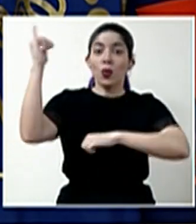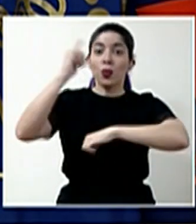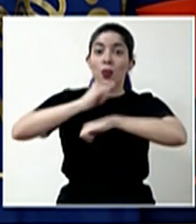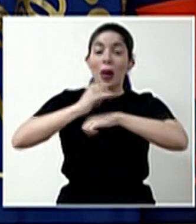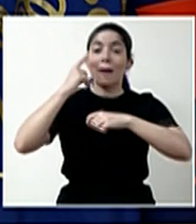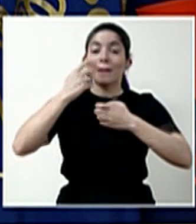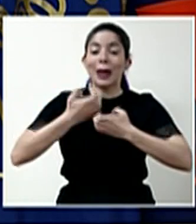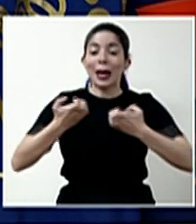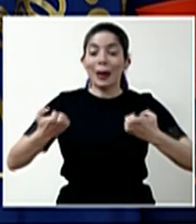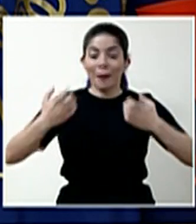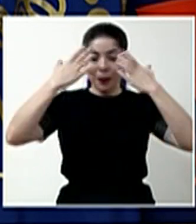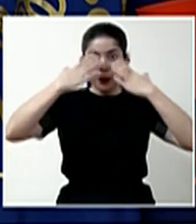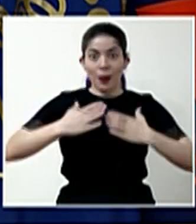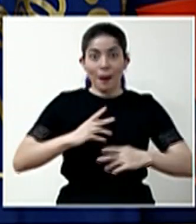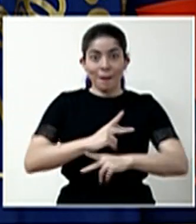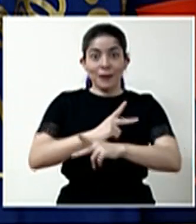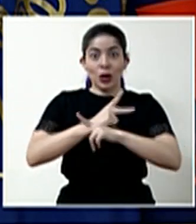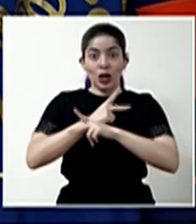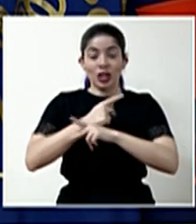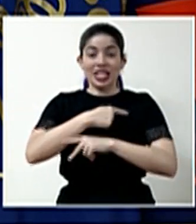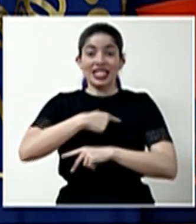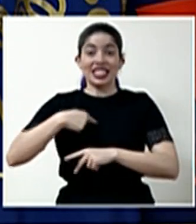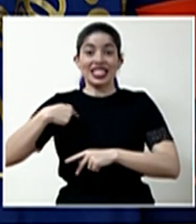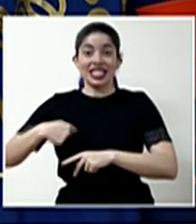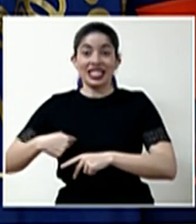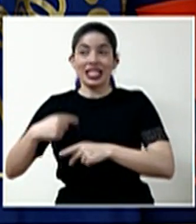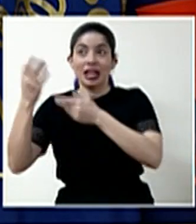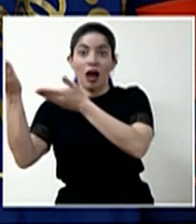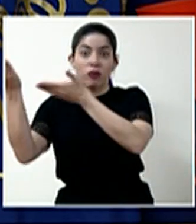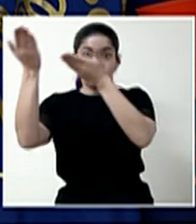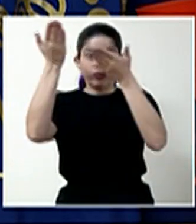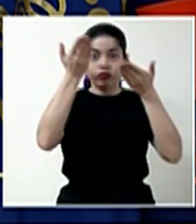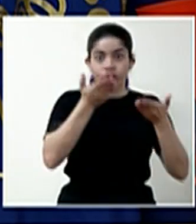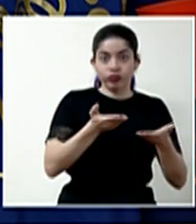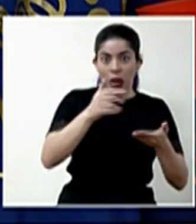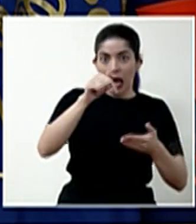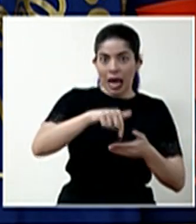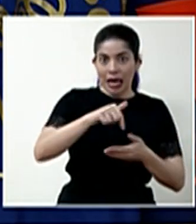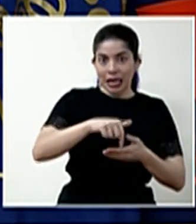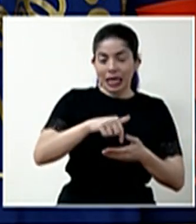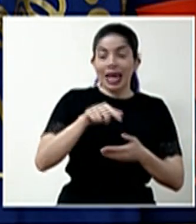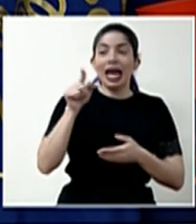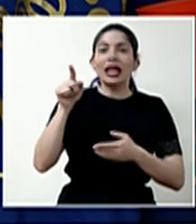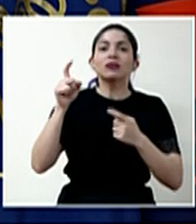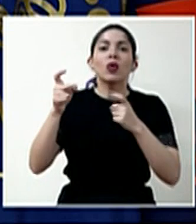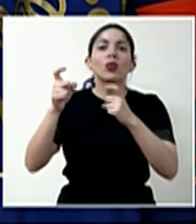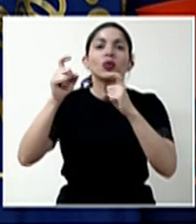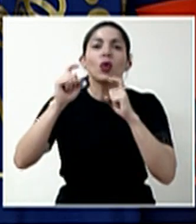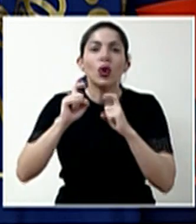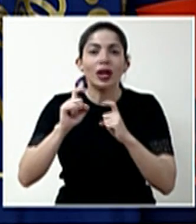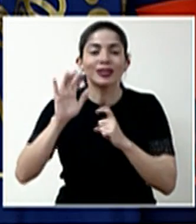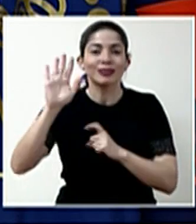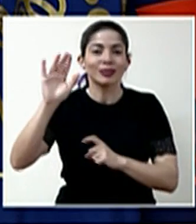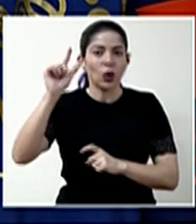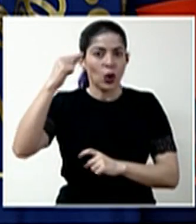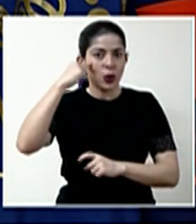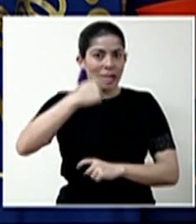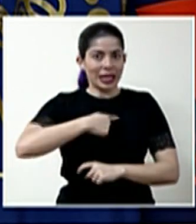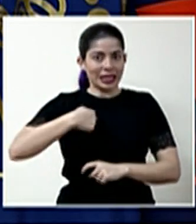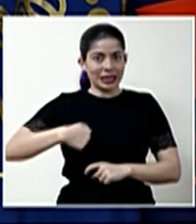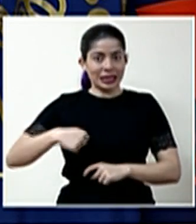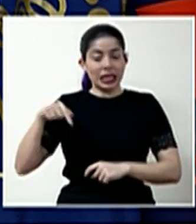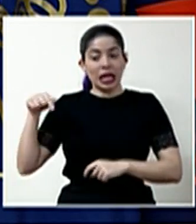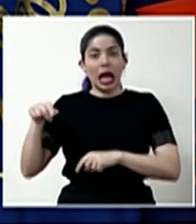equipo de protección personal de la República Popular China, que fueron una donación del gobierno chino.